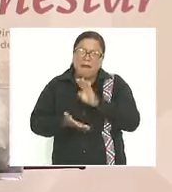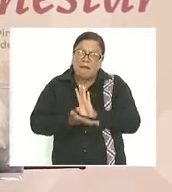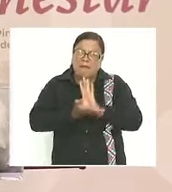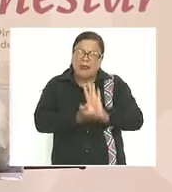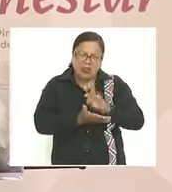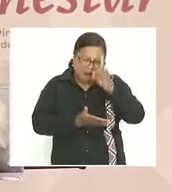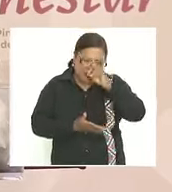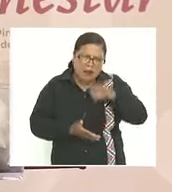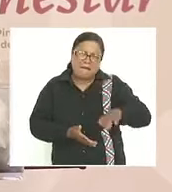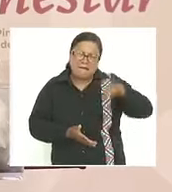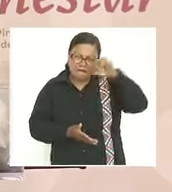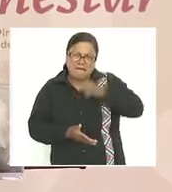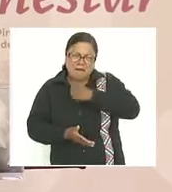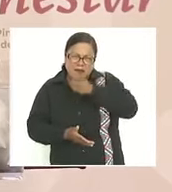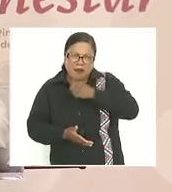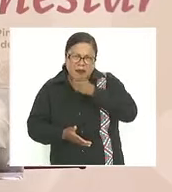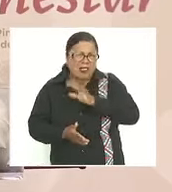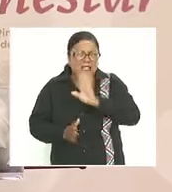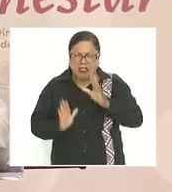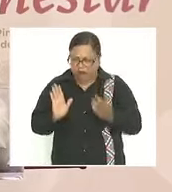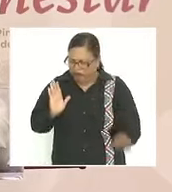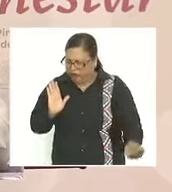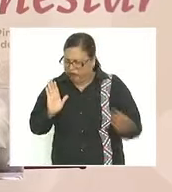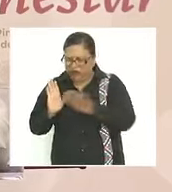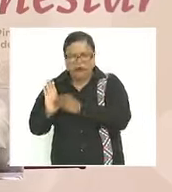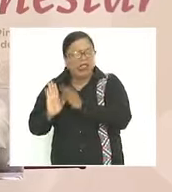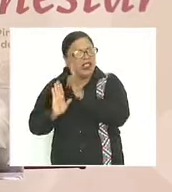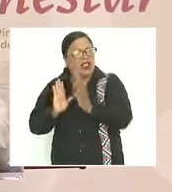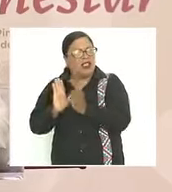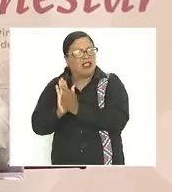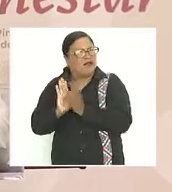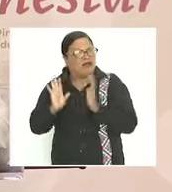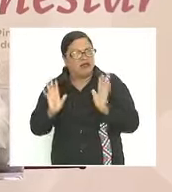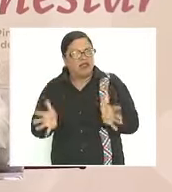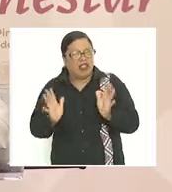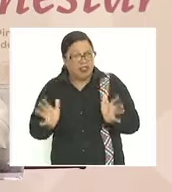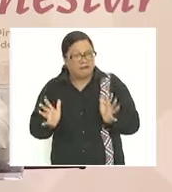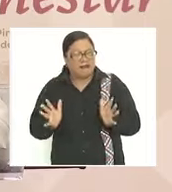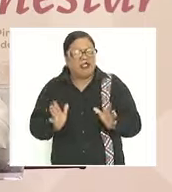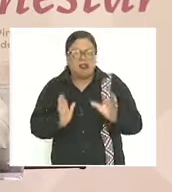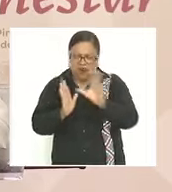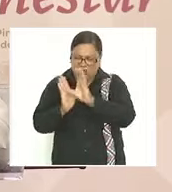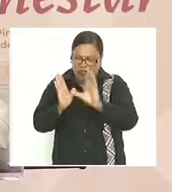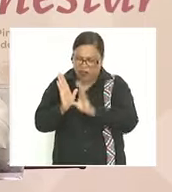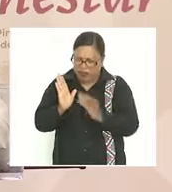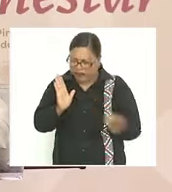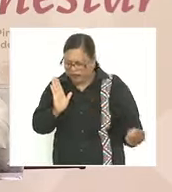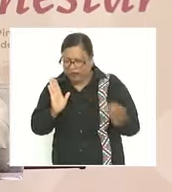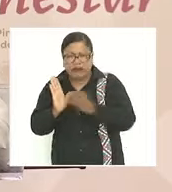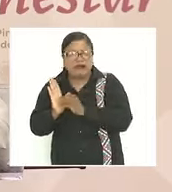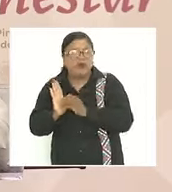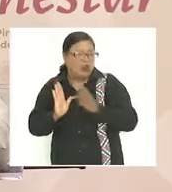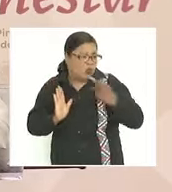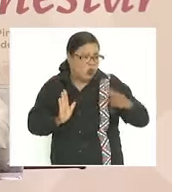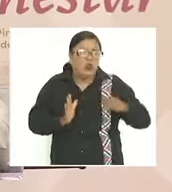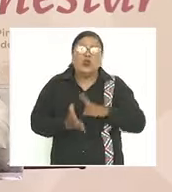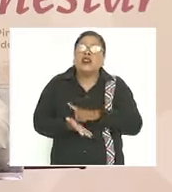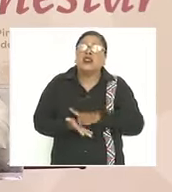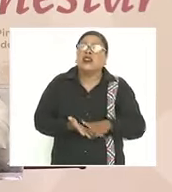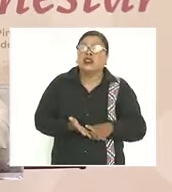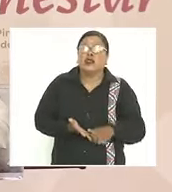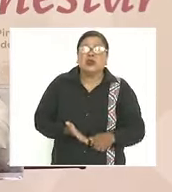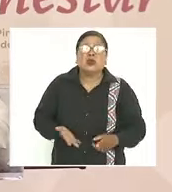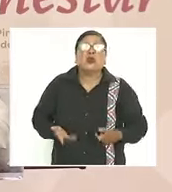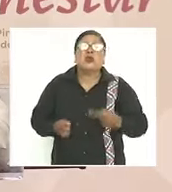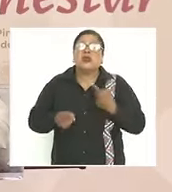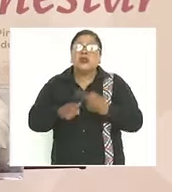a rango de ley se elevó a rango constitucional ya es un derecho y esté quien